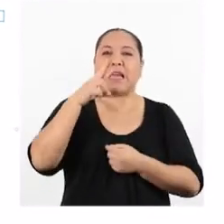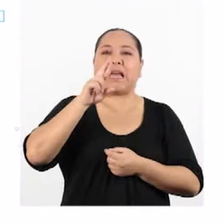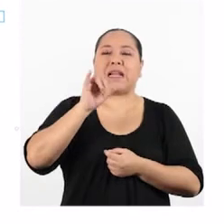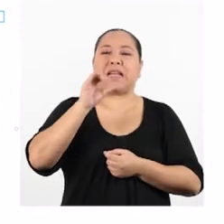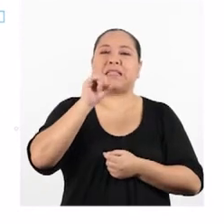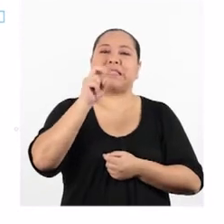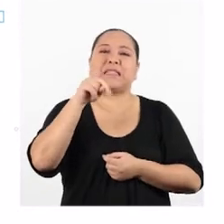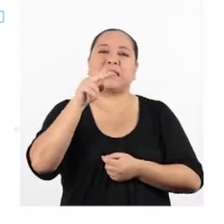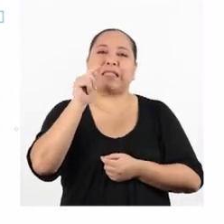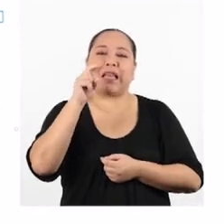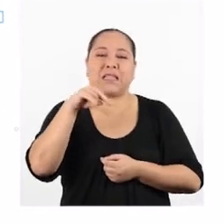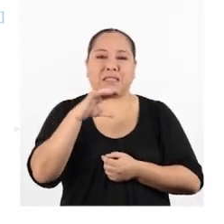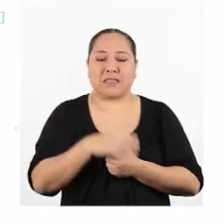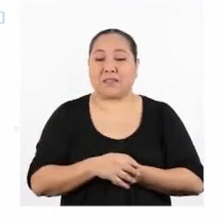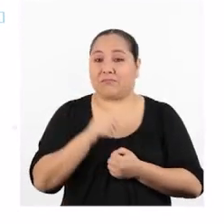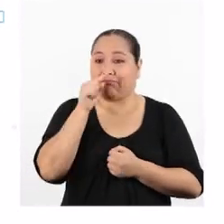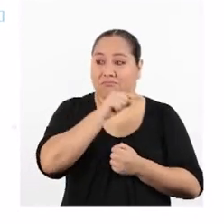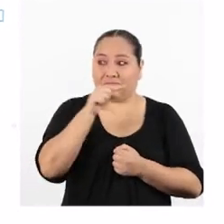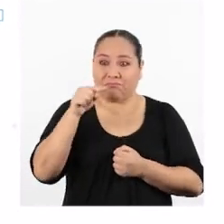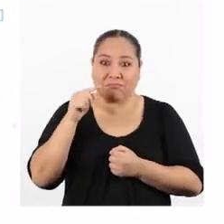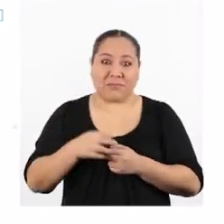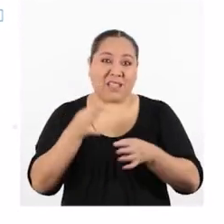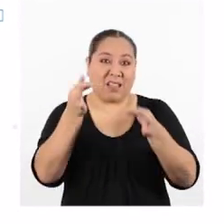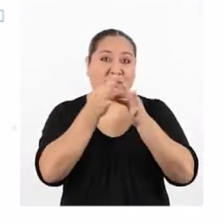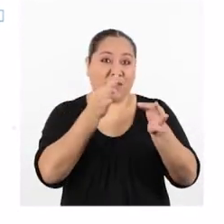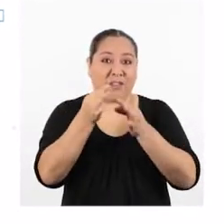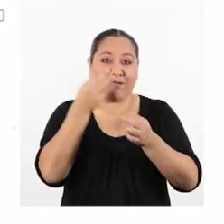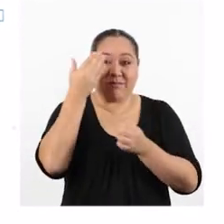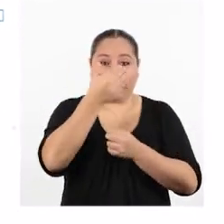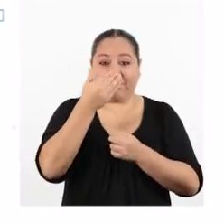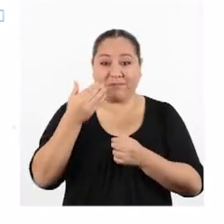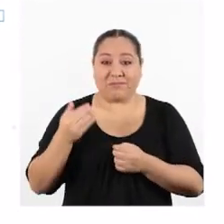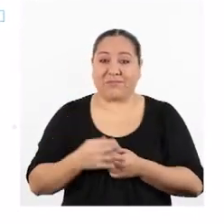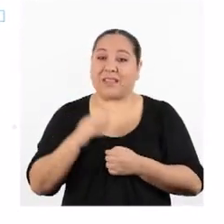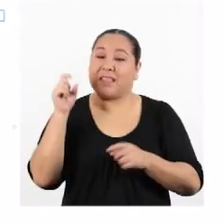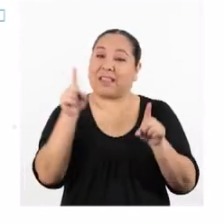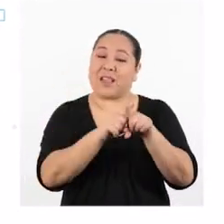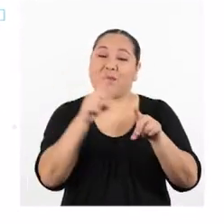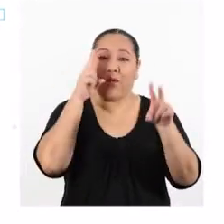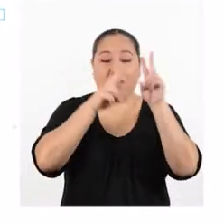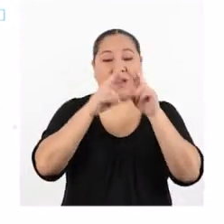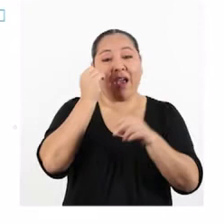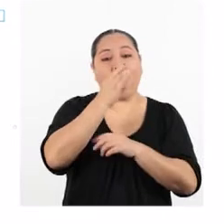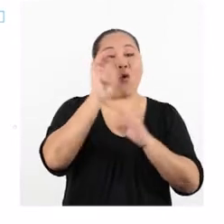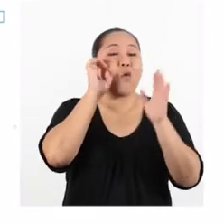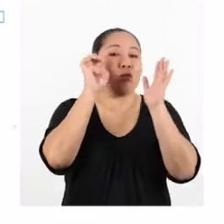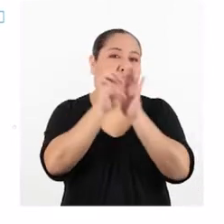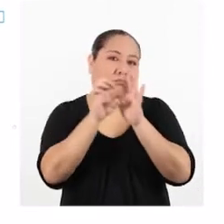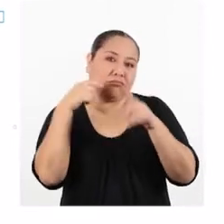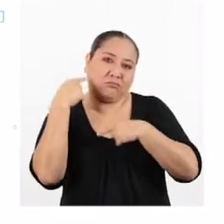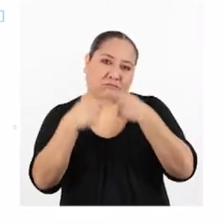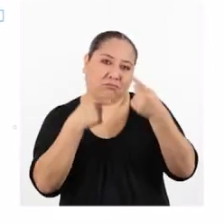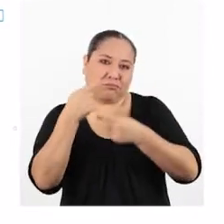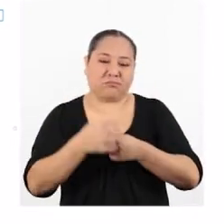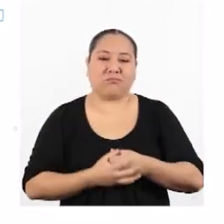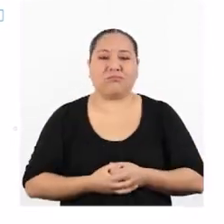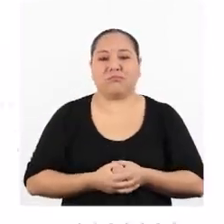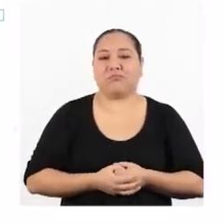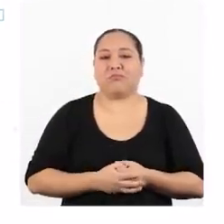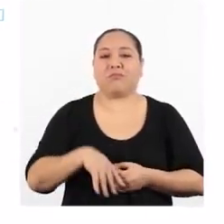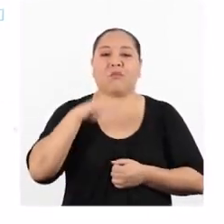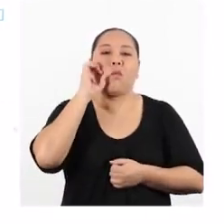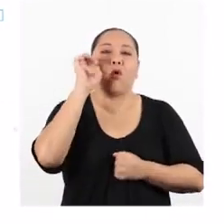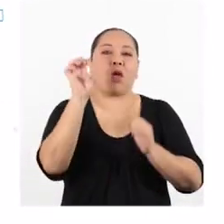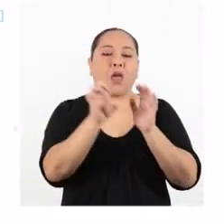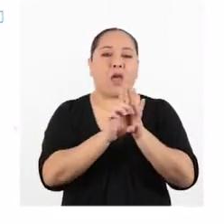Efectivamente. Esa fue la nomenclatura. Y también vimos algunos ejemplos cotidianos. Por